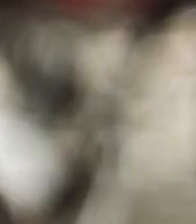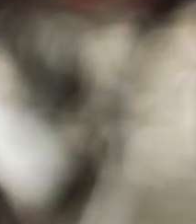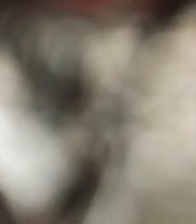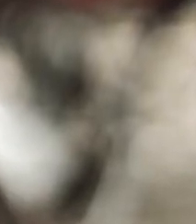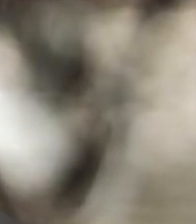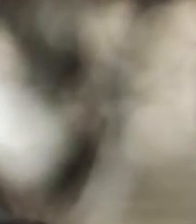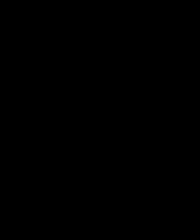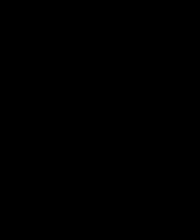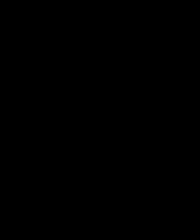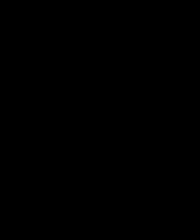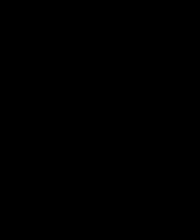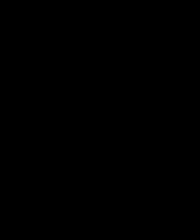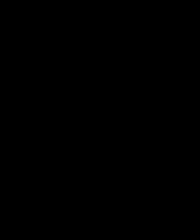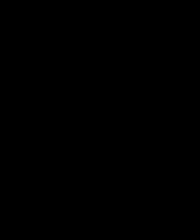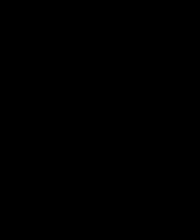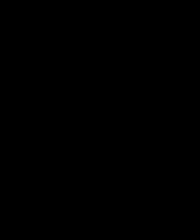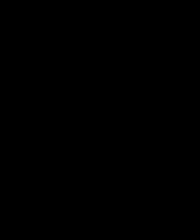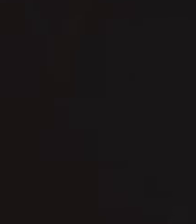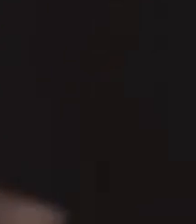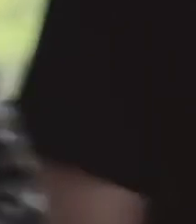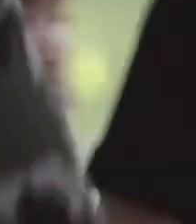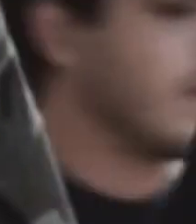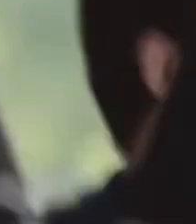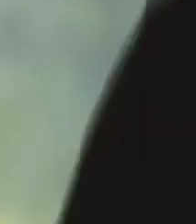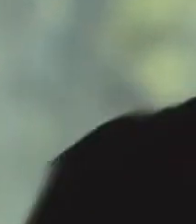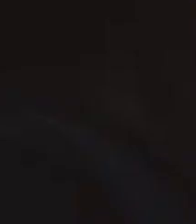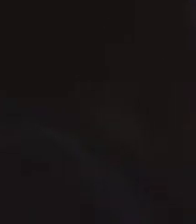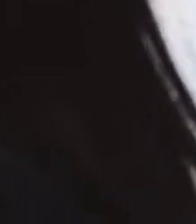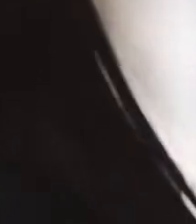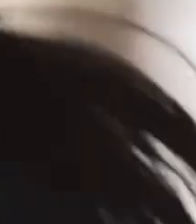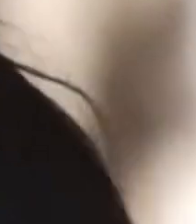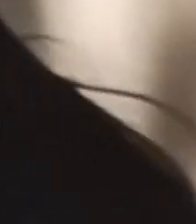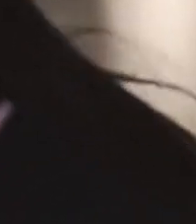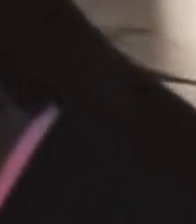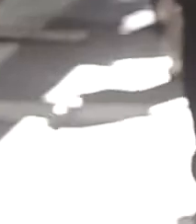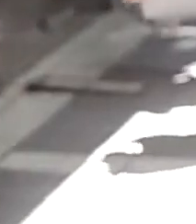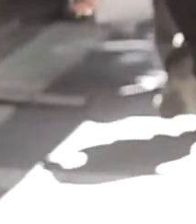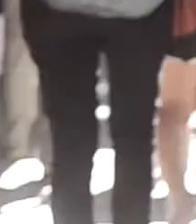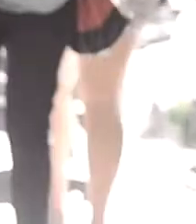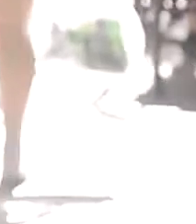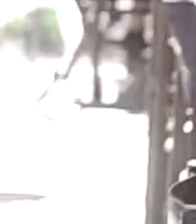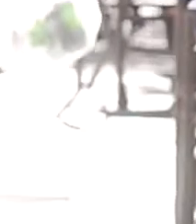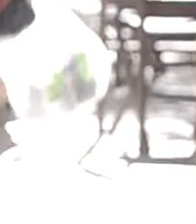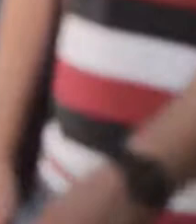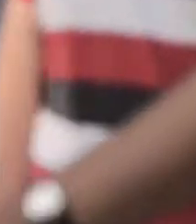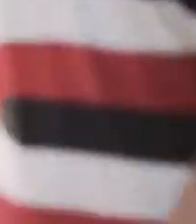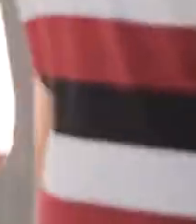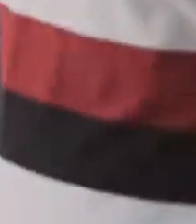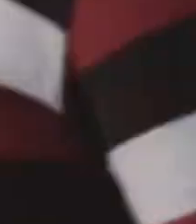su derecho De la montaña se escucha la voz de un rayo